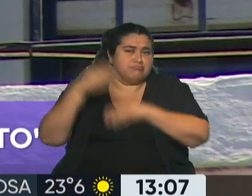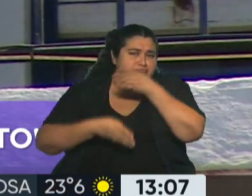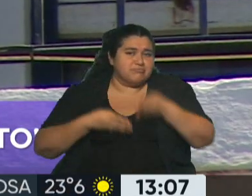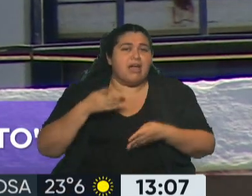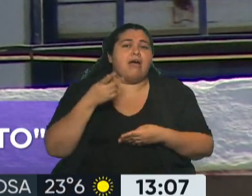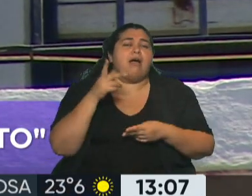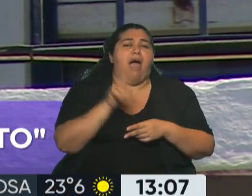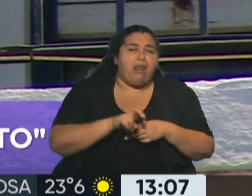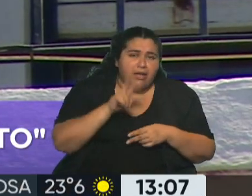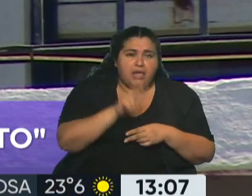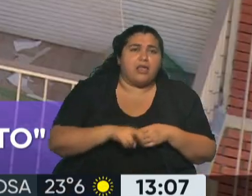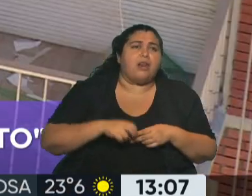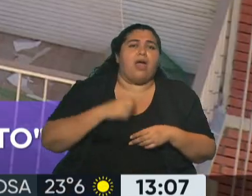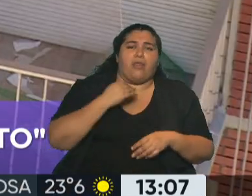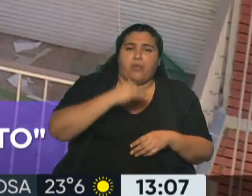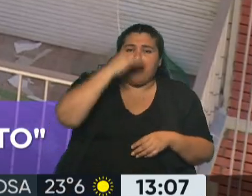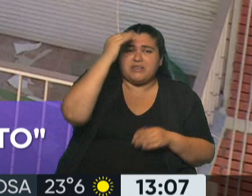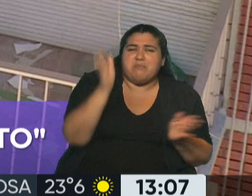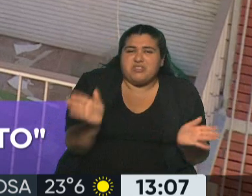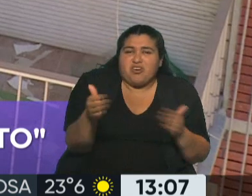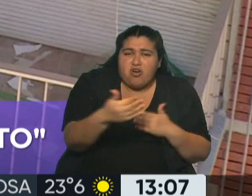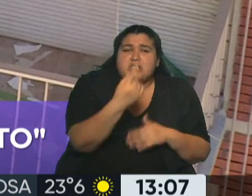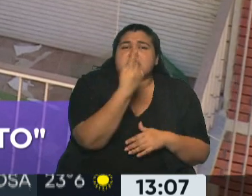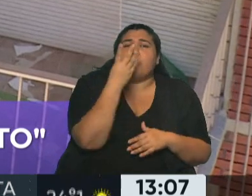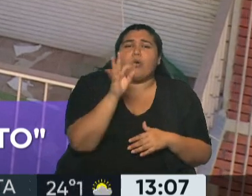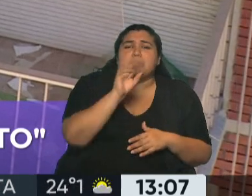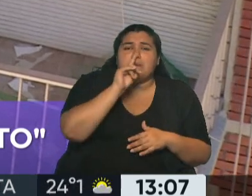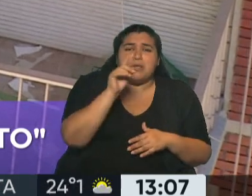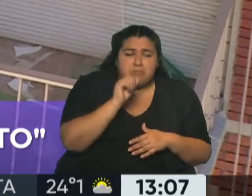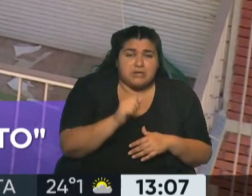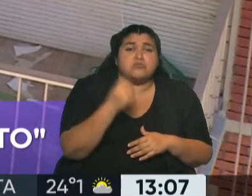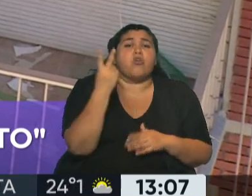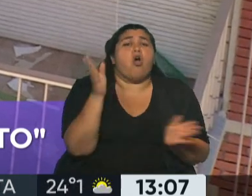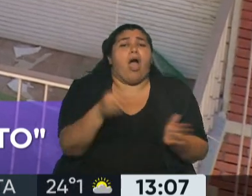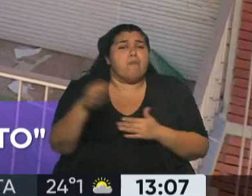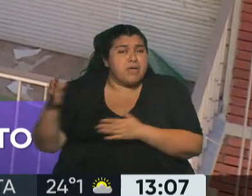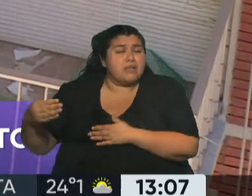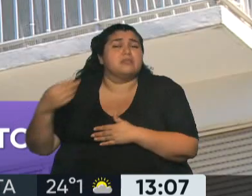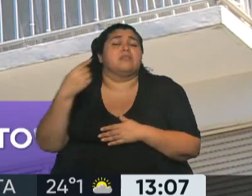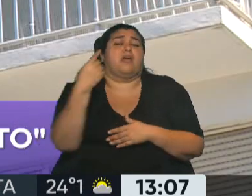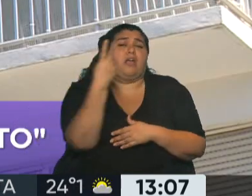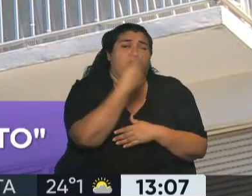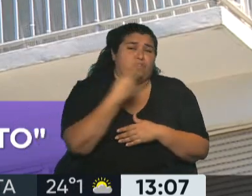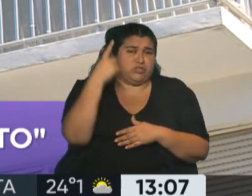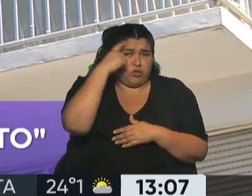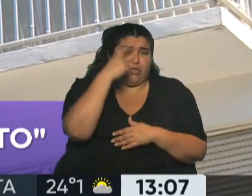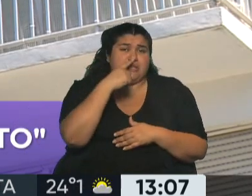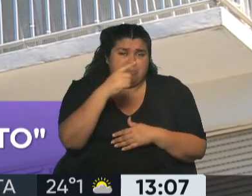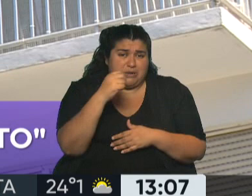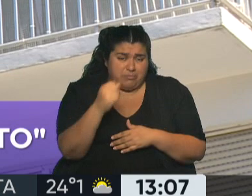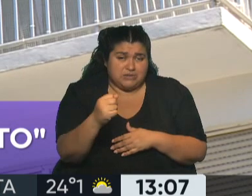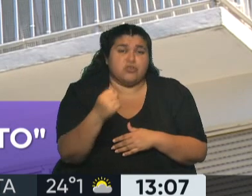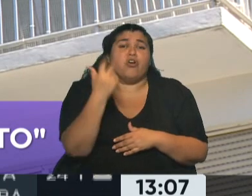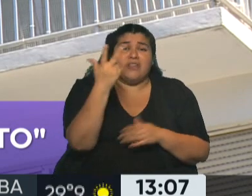un ambiente en el orden de los 140.000 pesos, un 2 ambientes estamos en el orden de los 210.000, y un 3